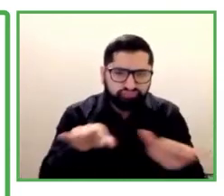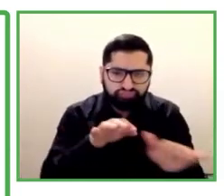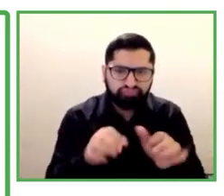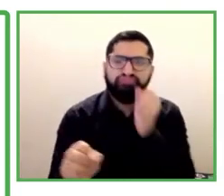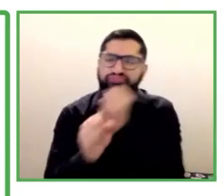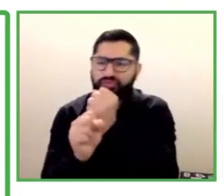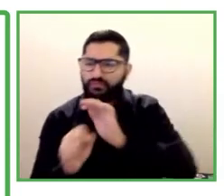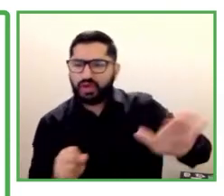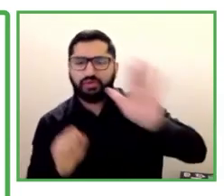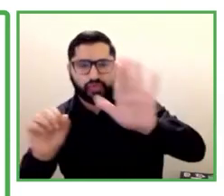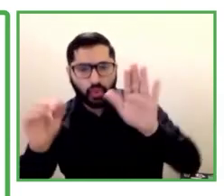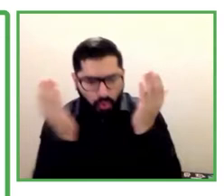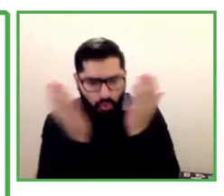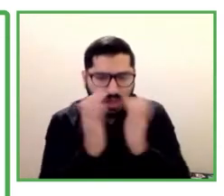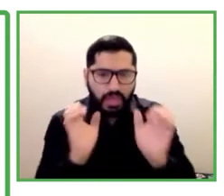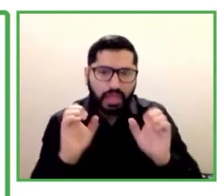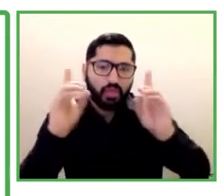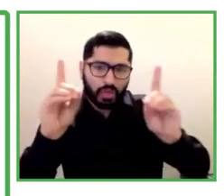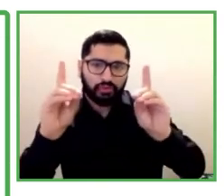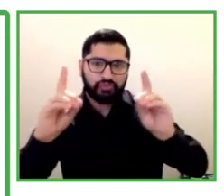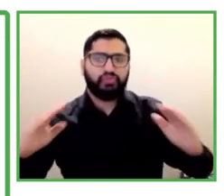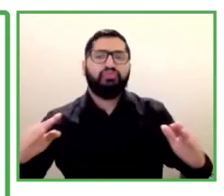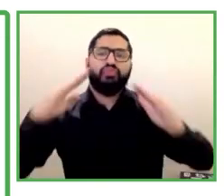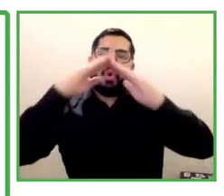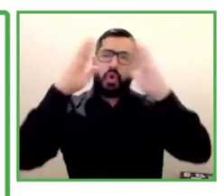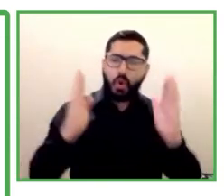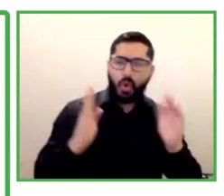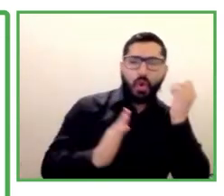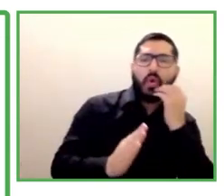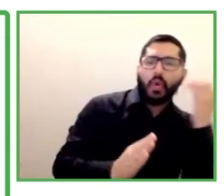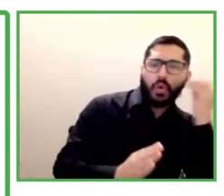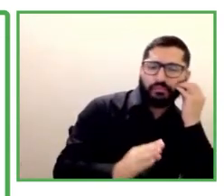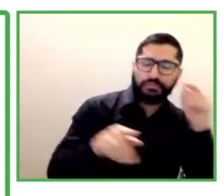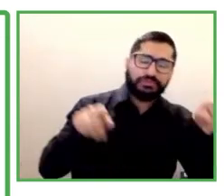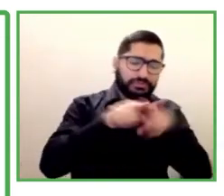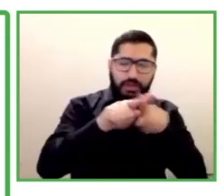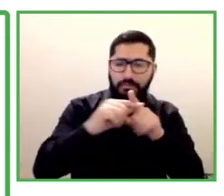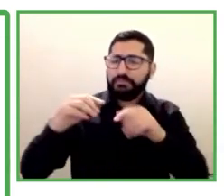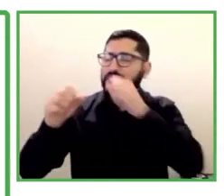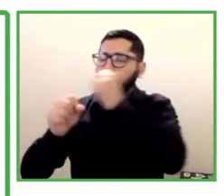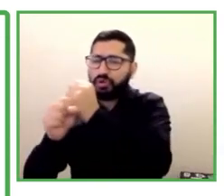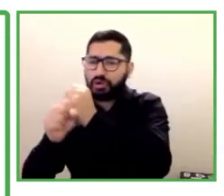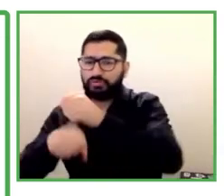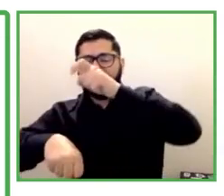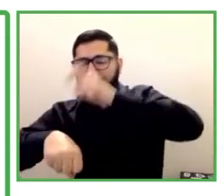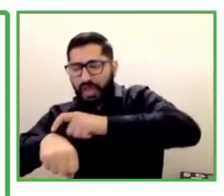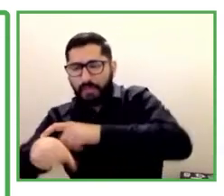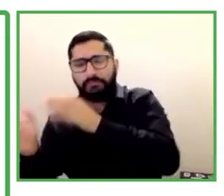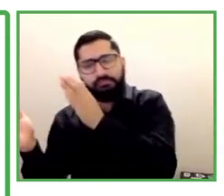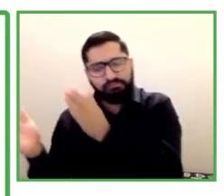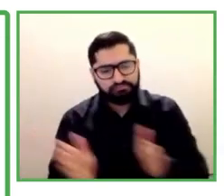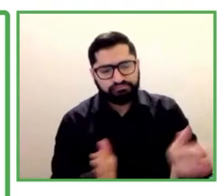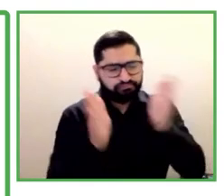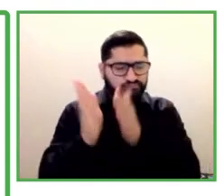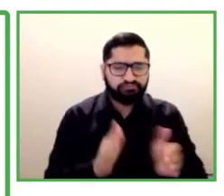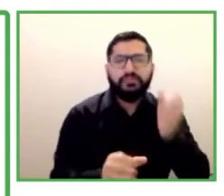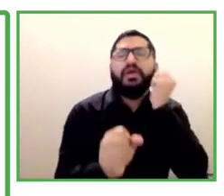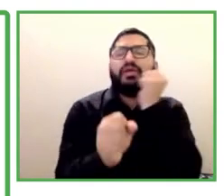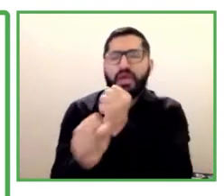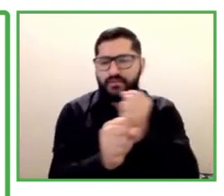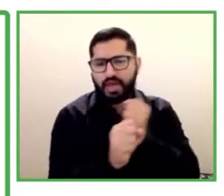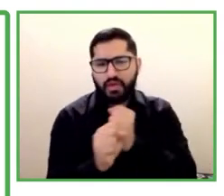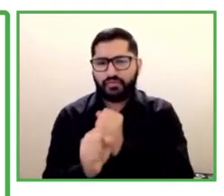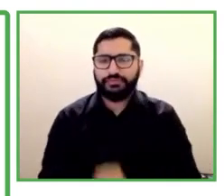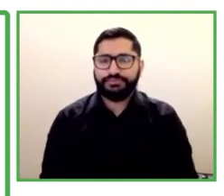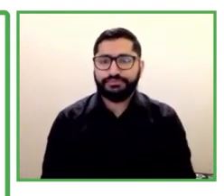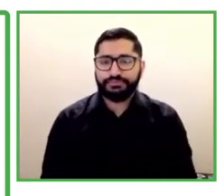gestionando temas, por ejemplo, con las horas de trabajo fluidas y además estar